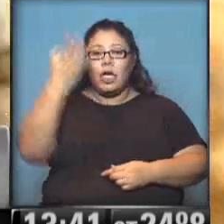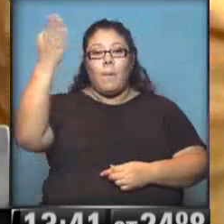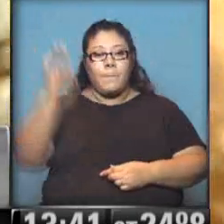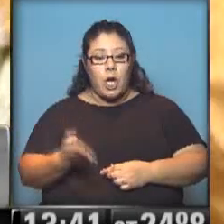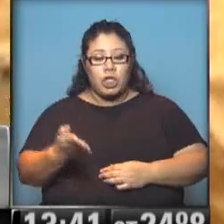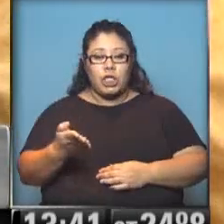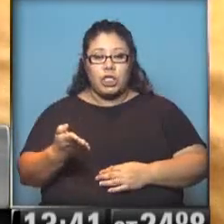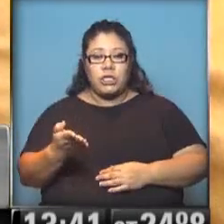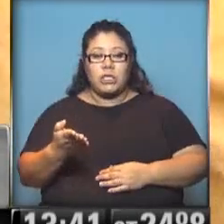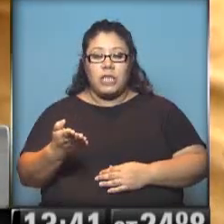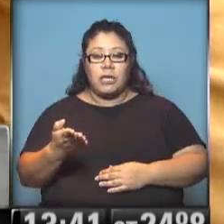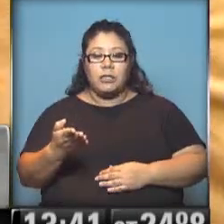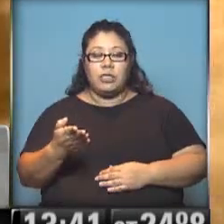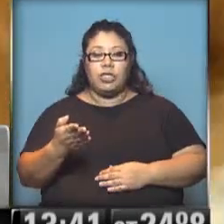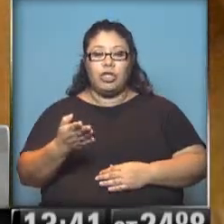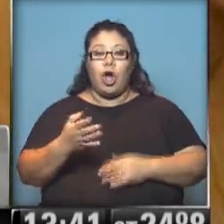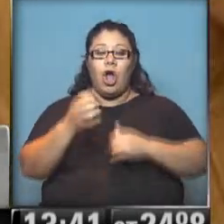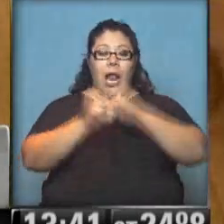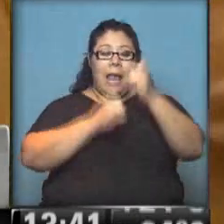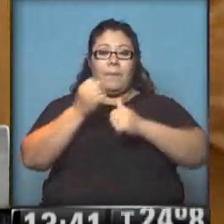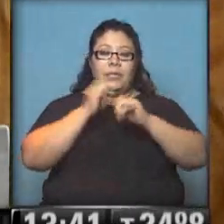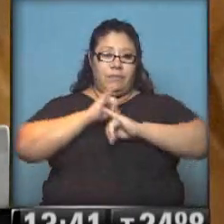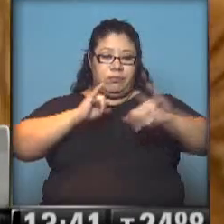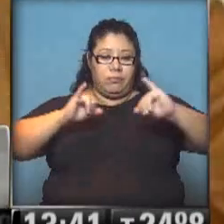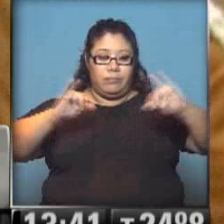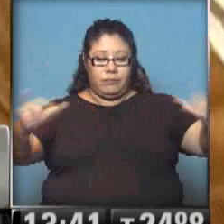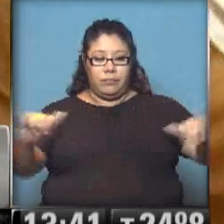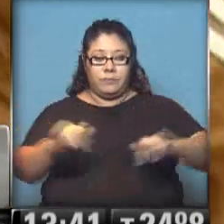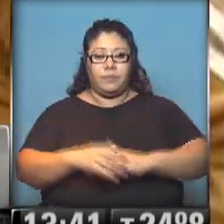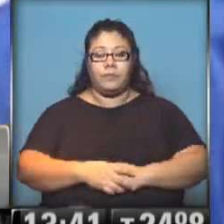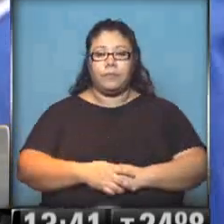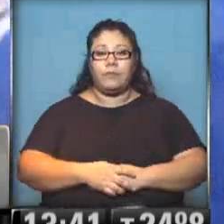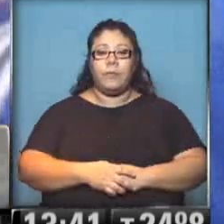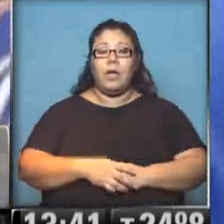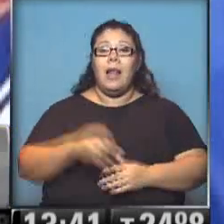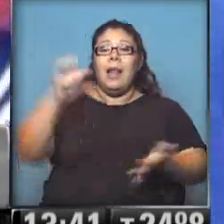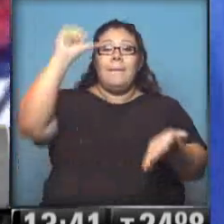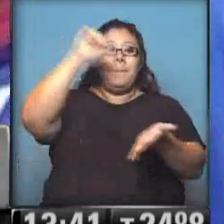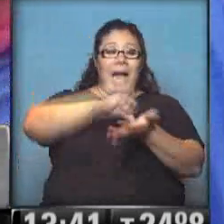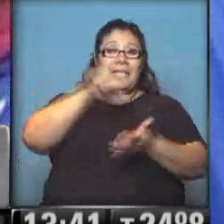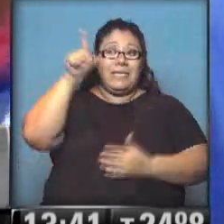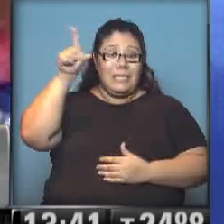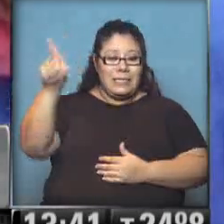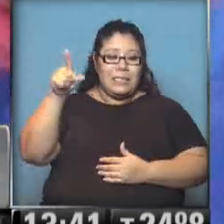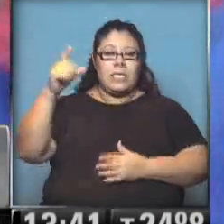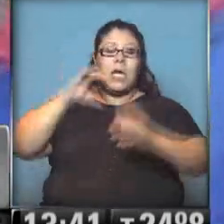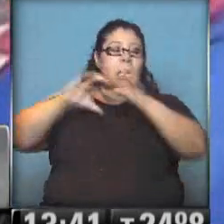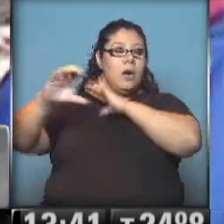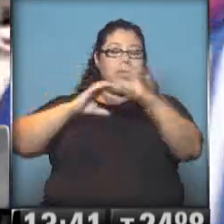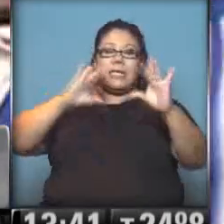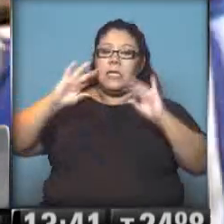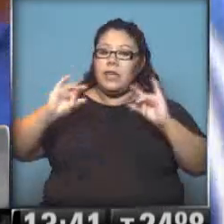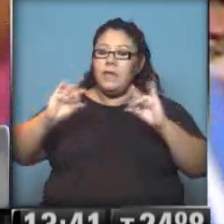las fuentes De la compañía Eléctrica Y el país aún sigue Con enormes problemas De comunicación Tras la réplica De 6